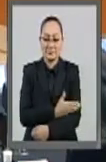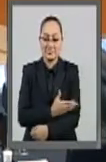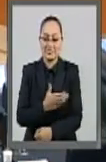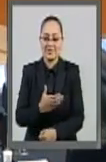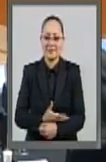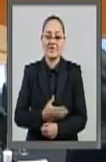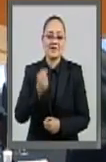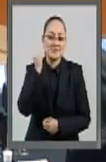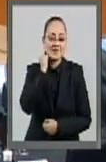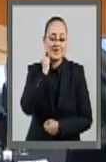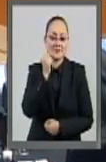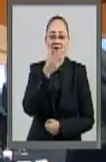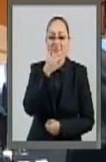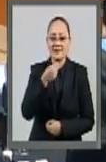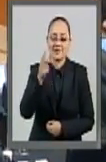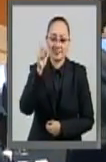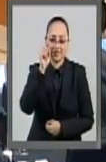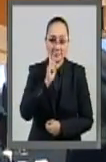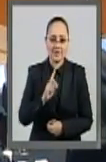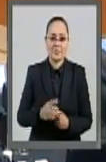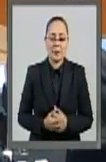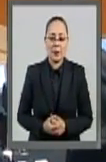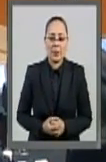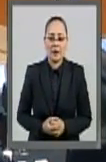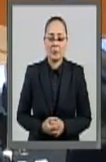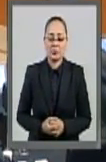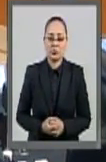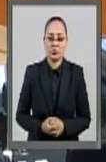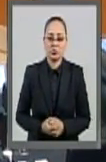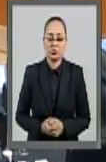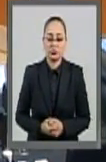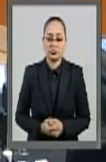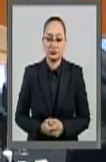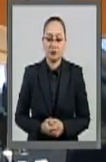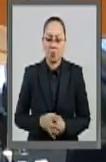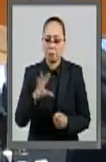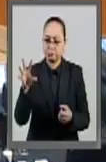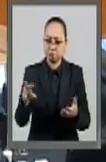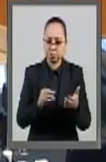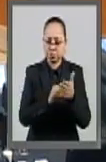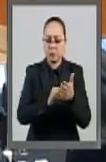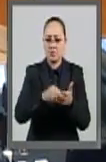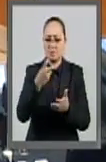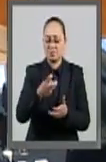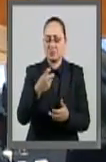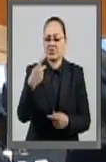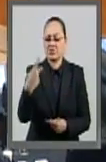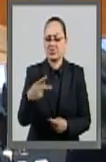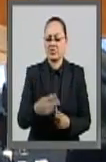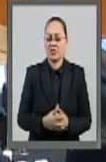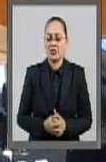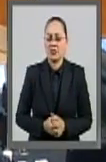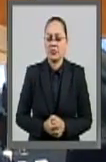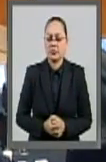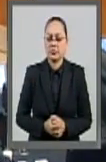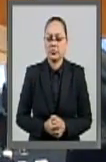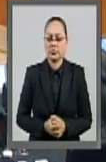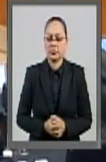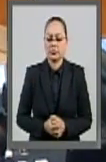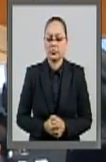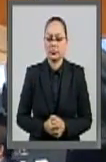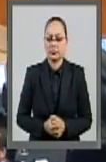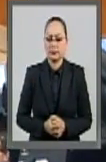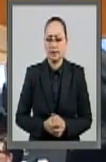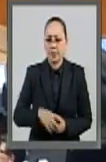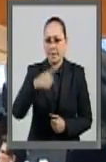Compañeros senadores, en abono al razonamiento para